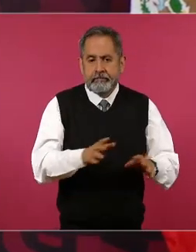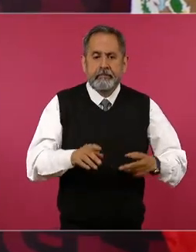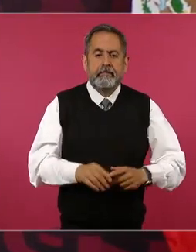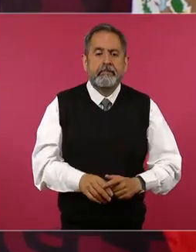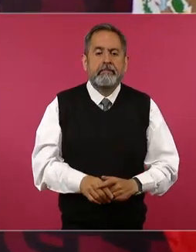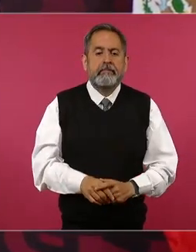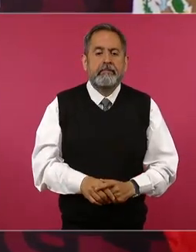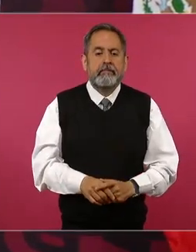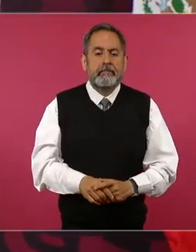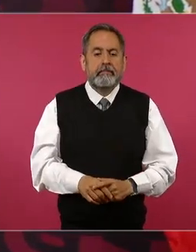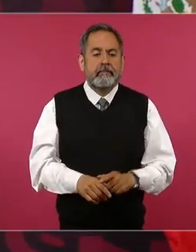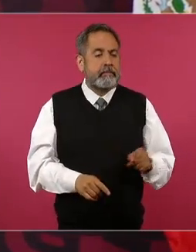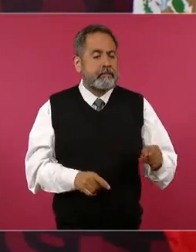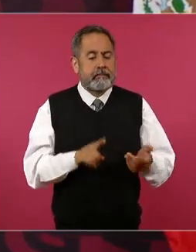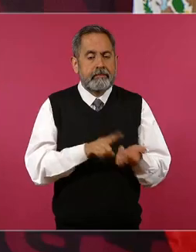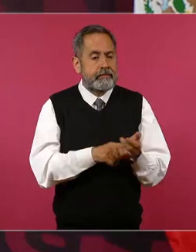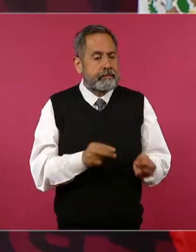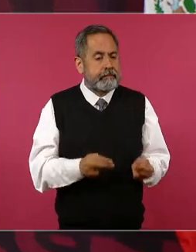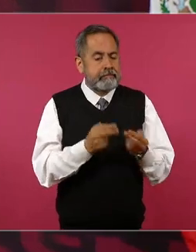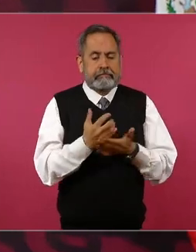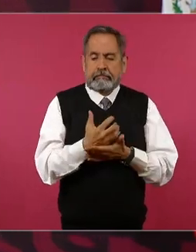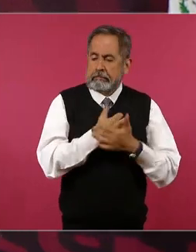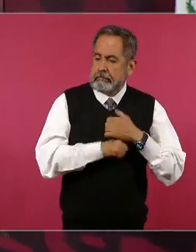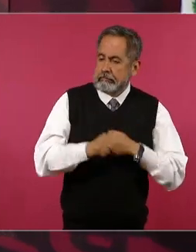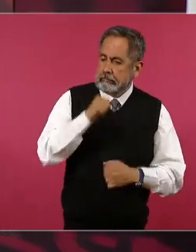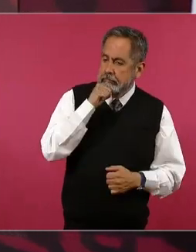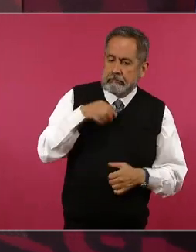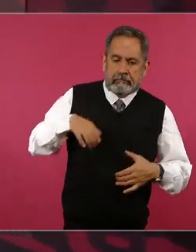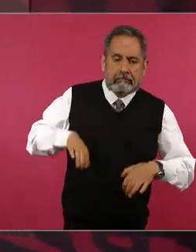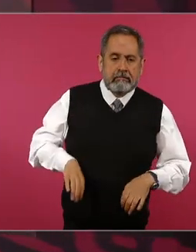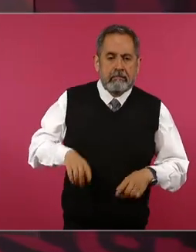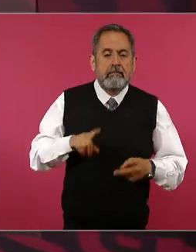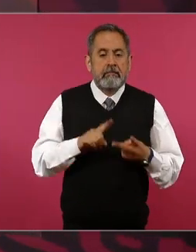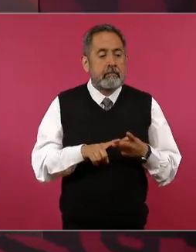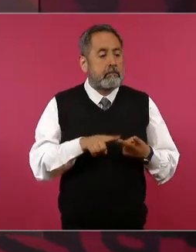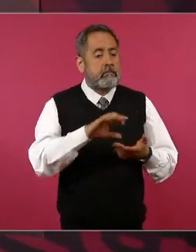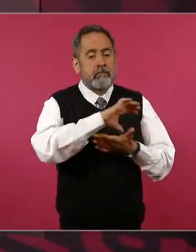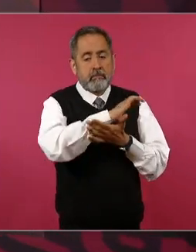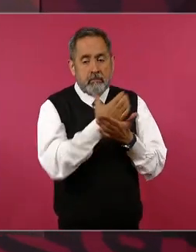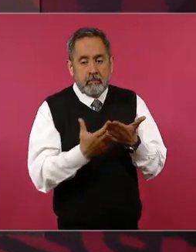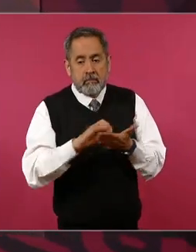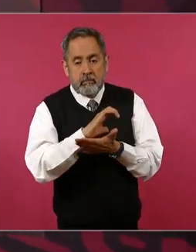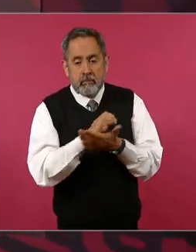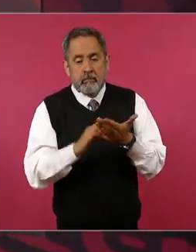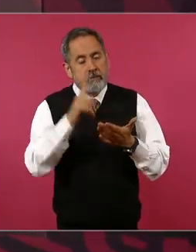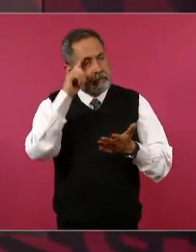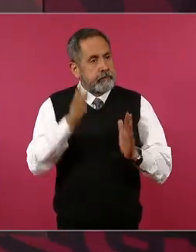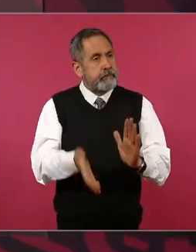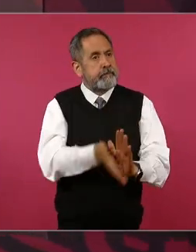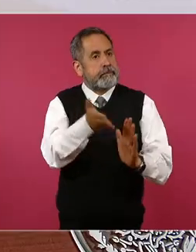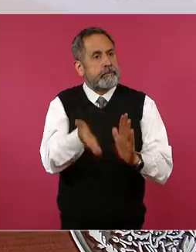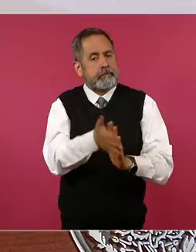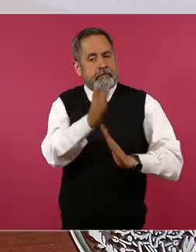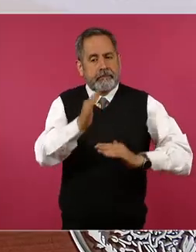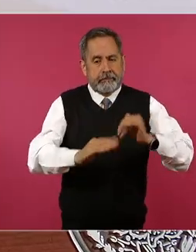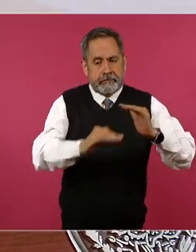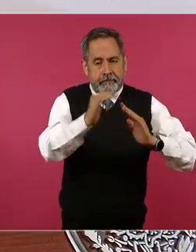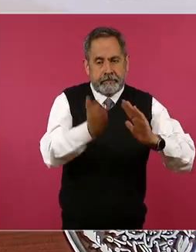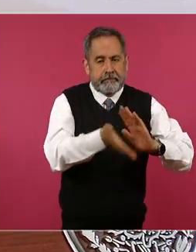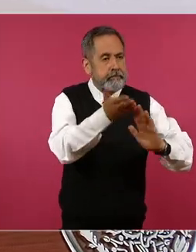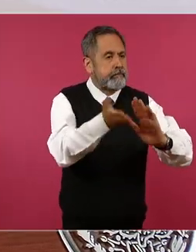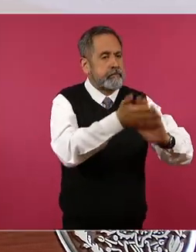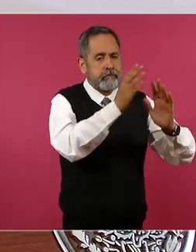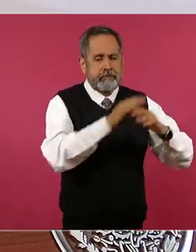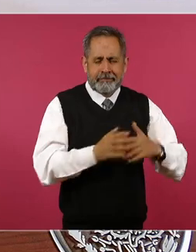el negocio más jugoso eran los contratos de obra porque los